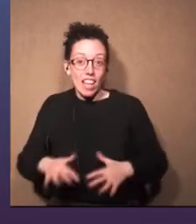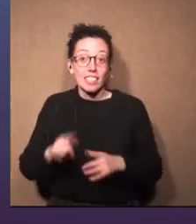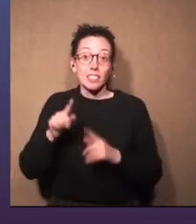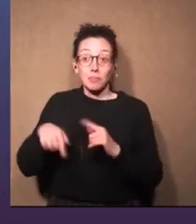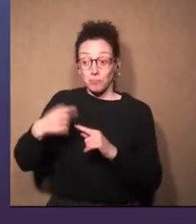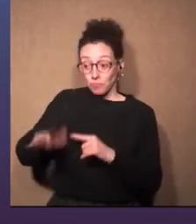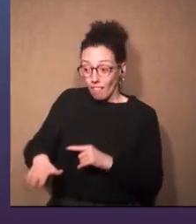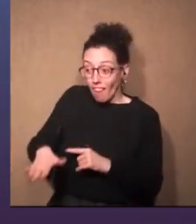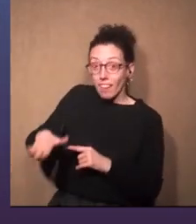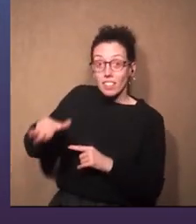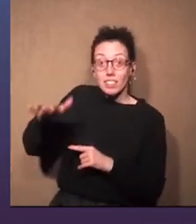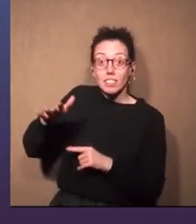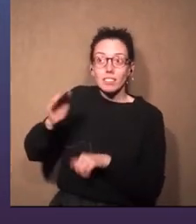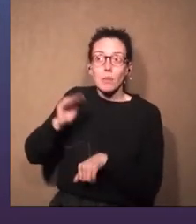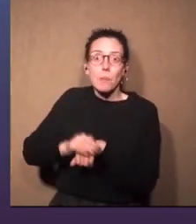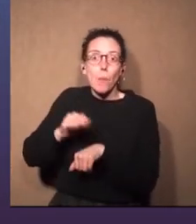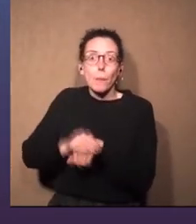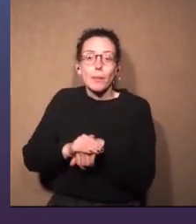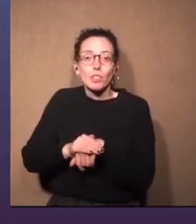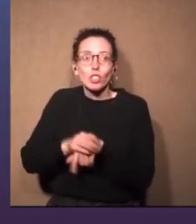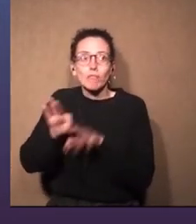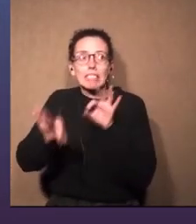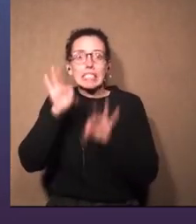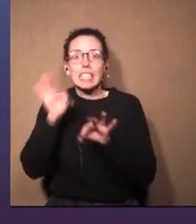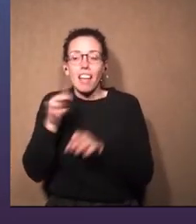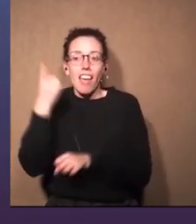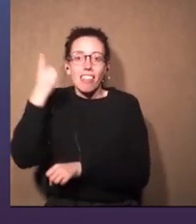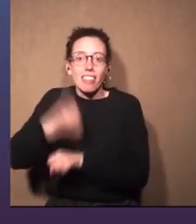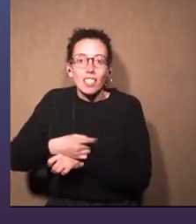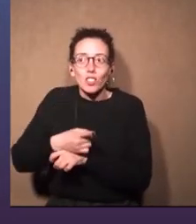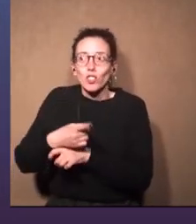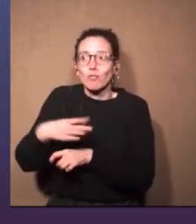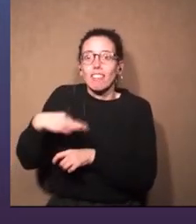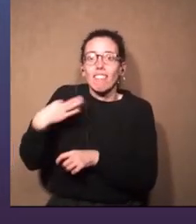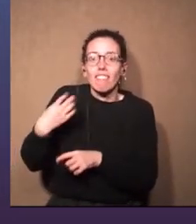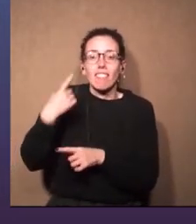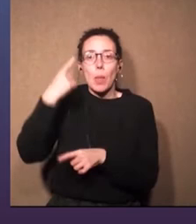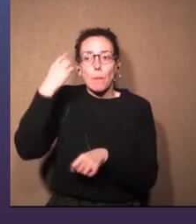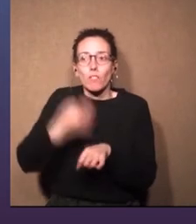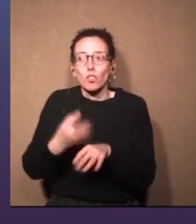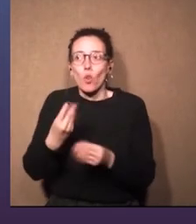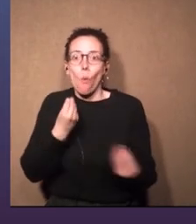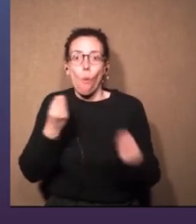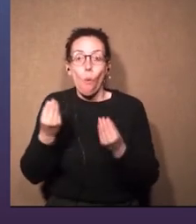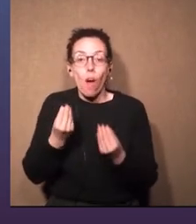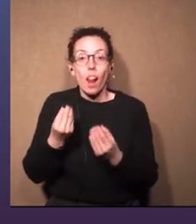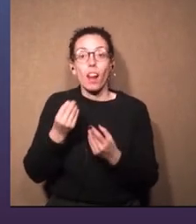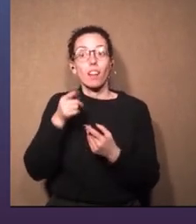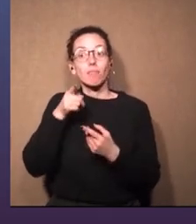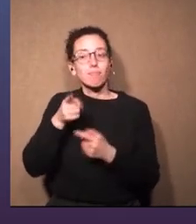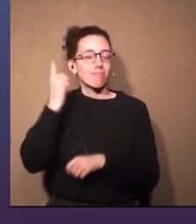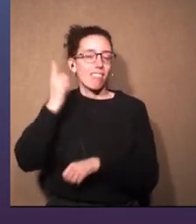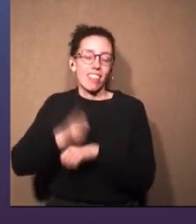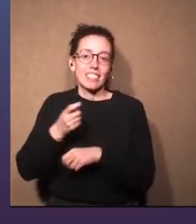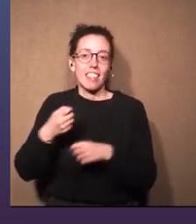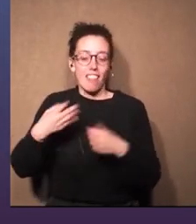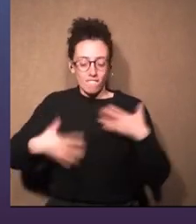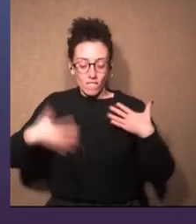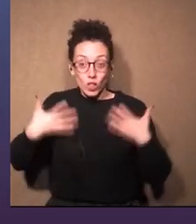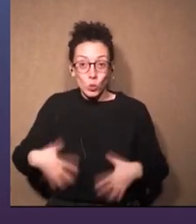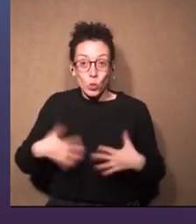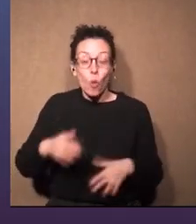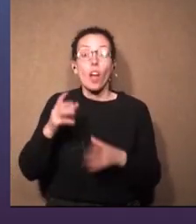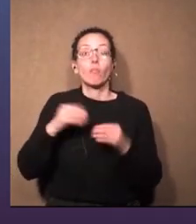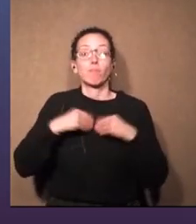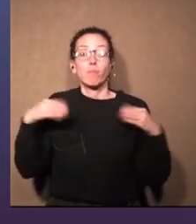crecí, y me llegó el momento de elegir una carrera, una profesión, decidí